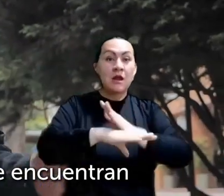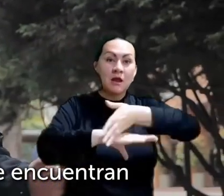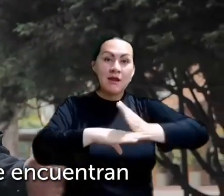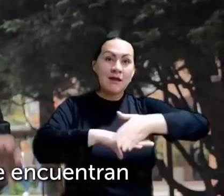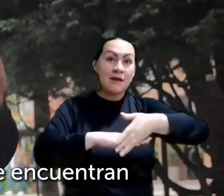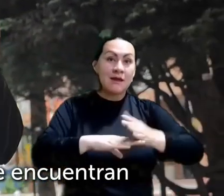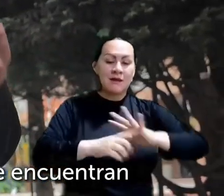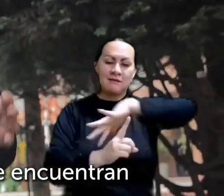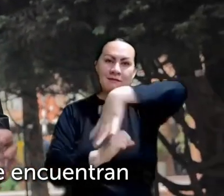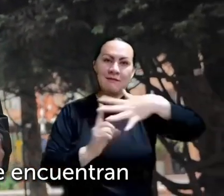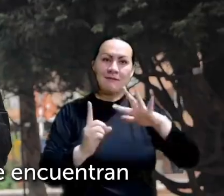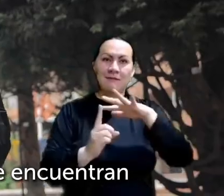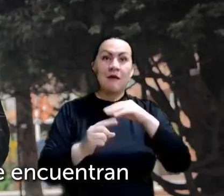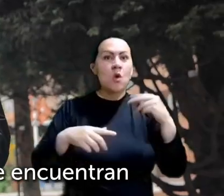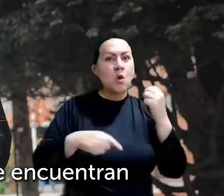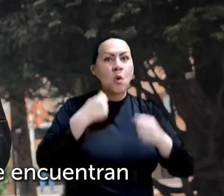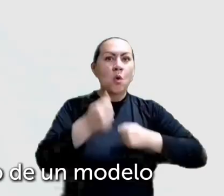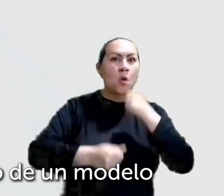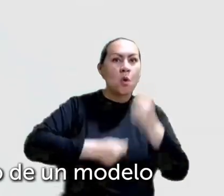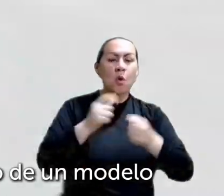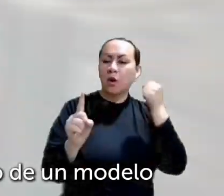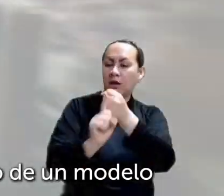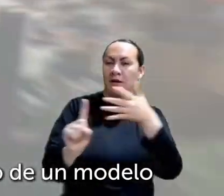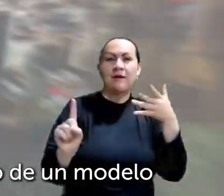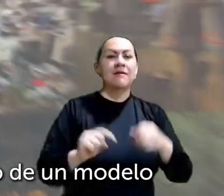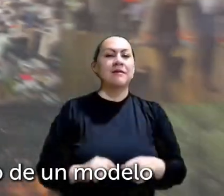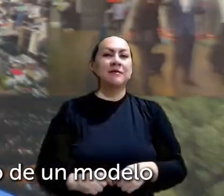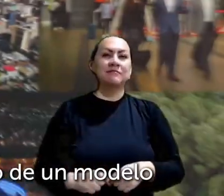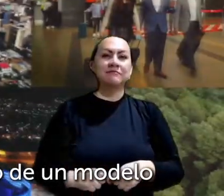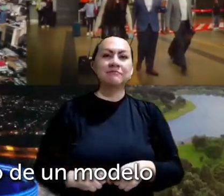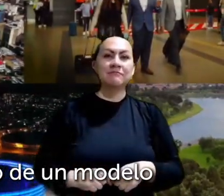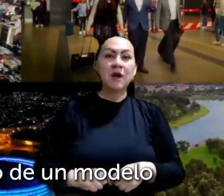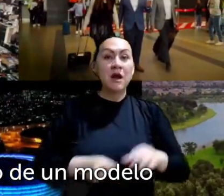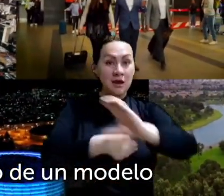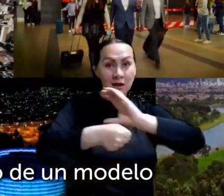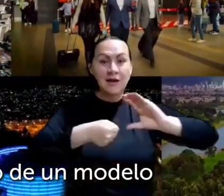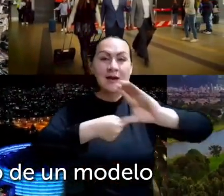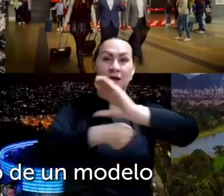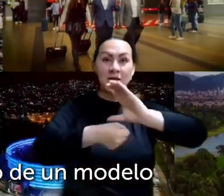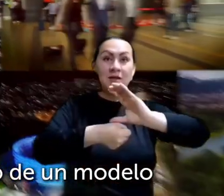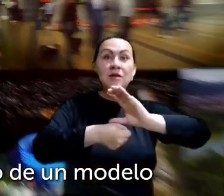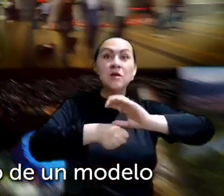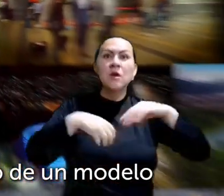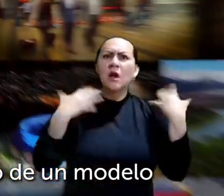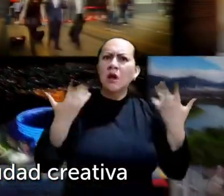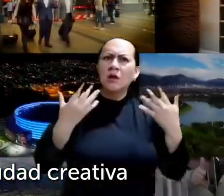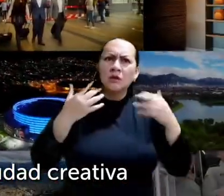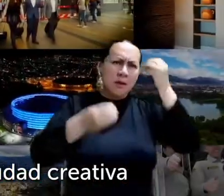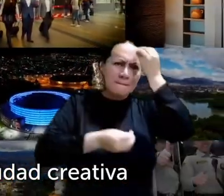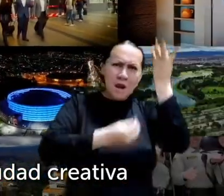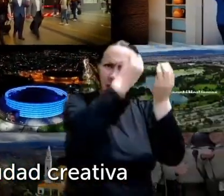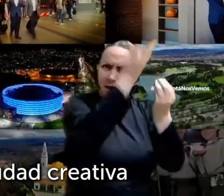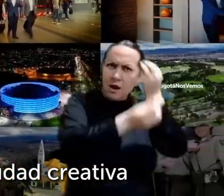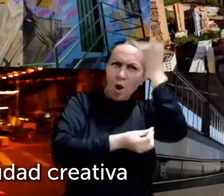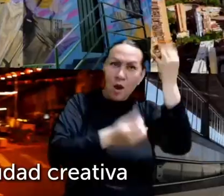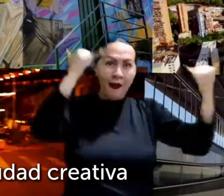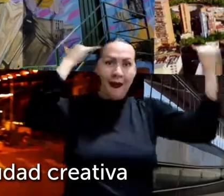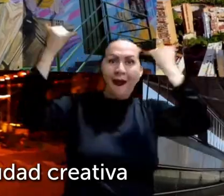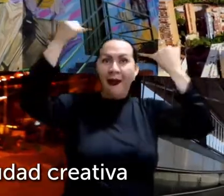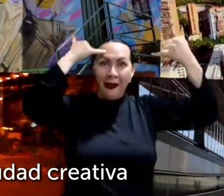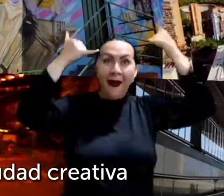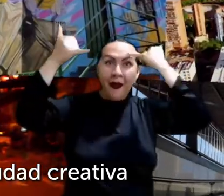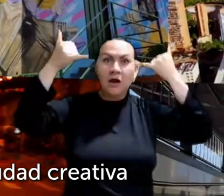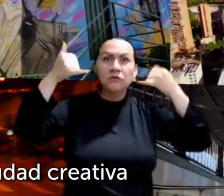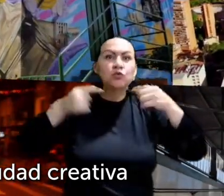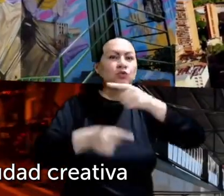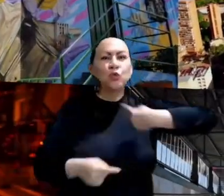la tradición y la innovación se encuentran. Ser DTI es ser pioneros en el desarrollo de un modelo que consolida a Bogotá como